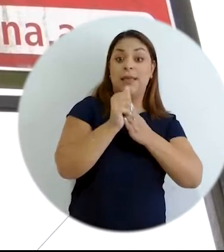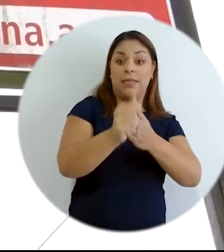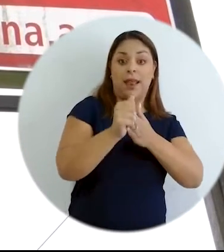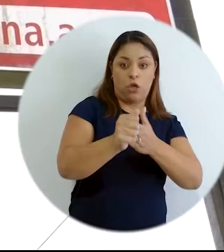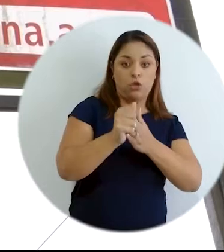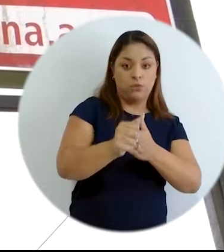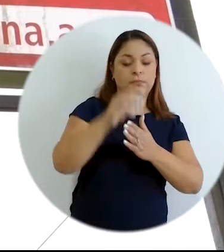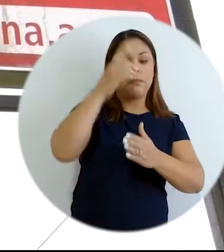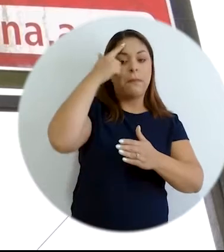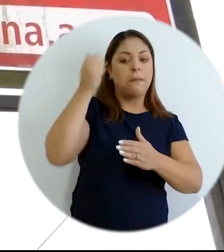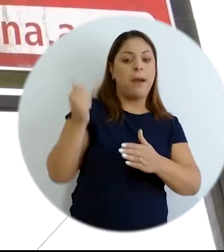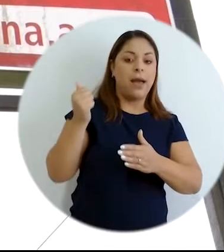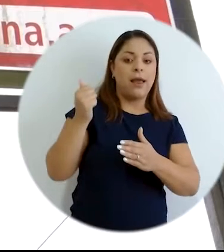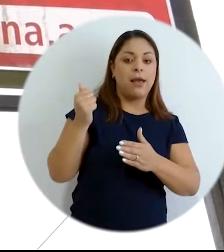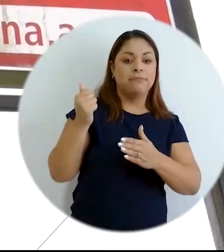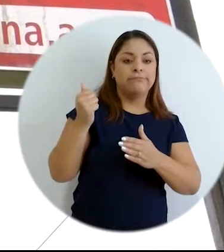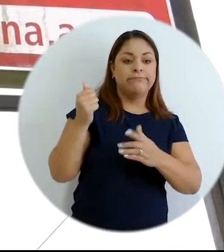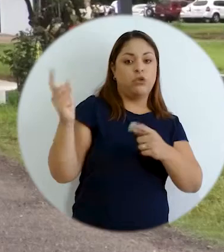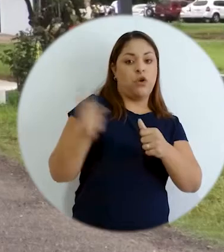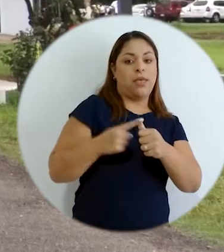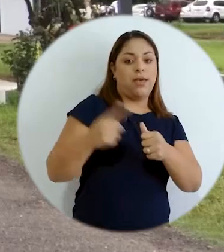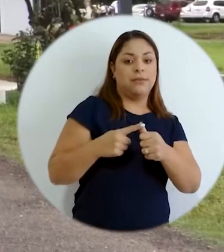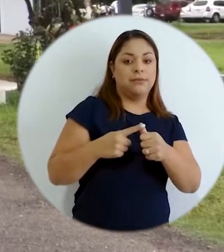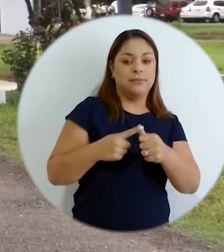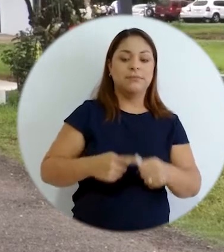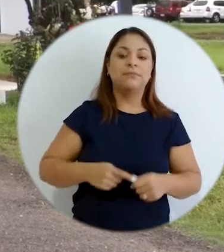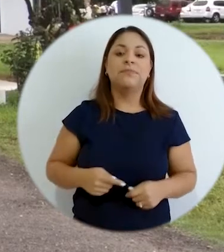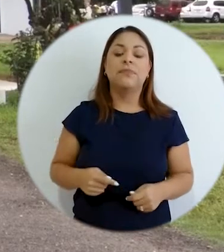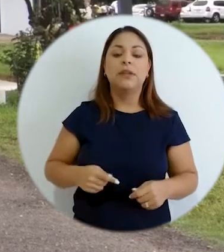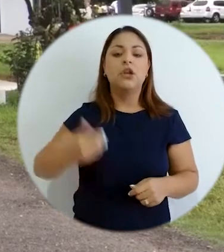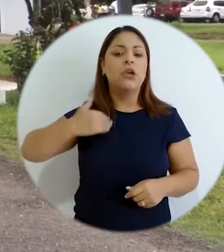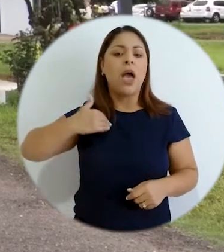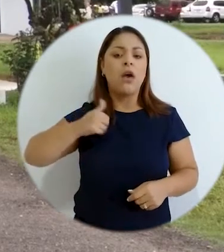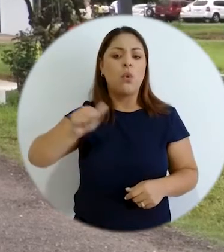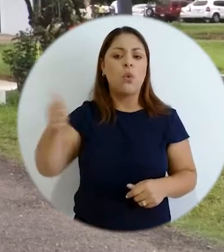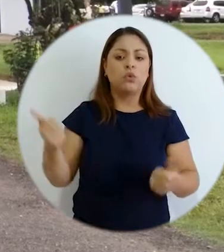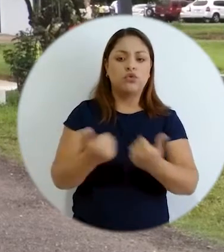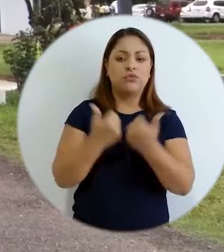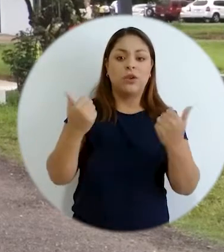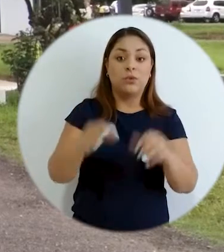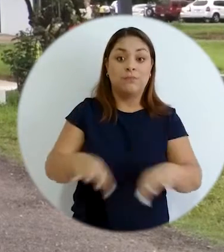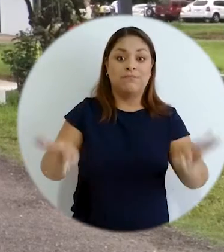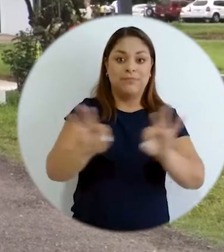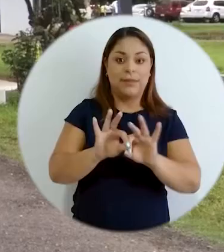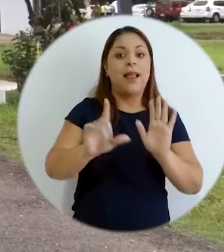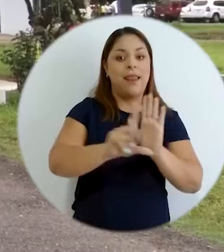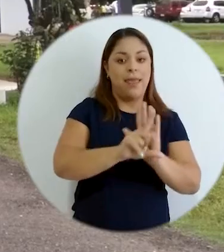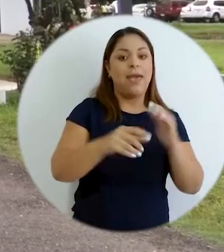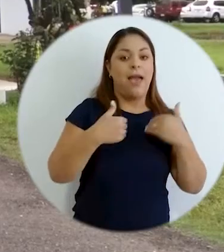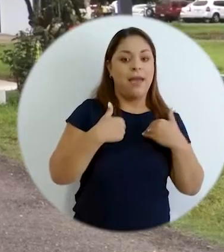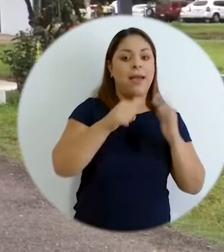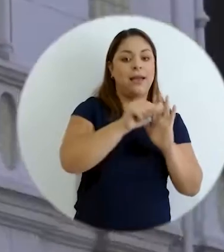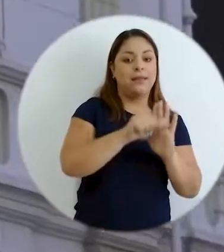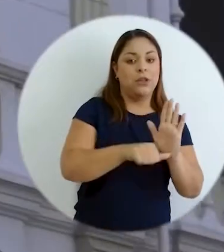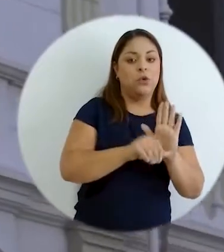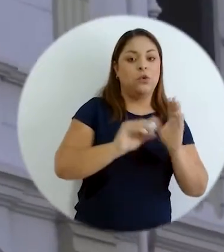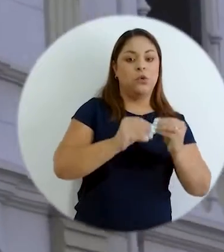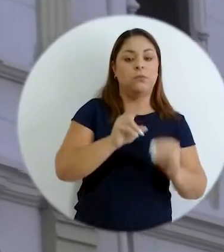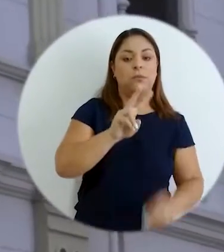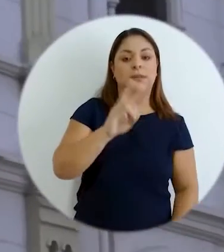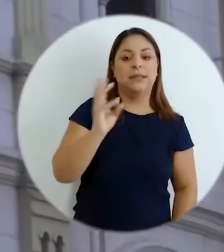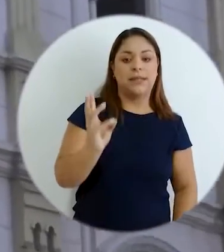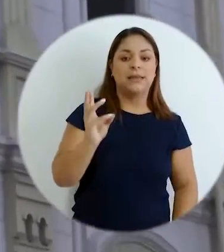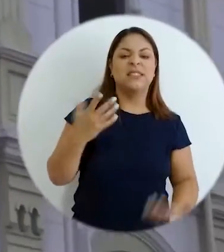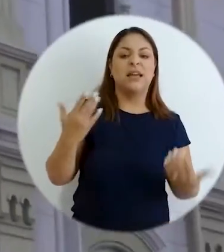ir digamos a esas prioridades y hay un reto fundamental que tiene que ver con lo que se llama y la ley está en el artículo